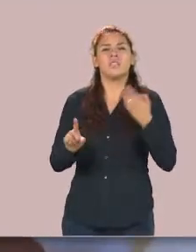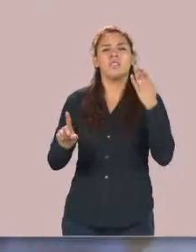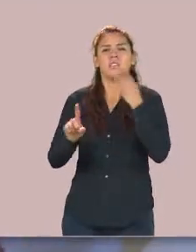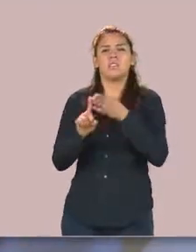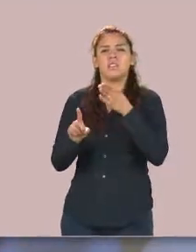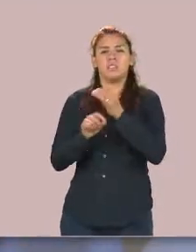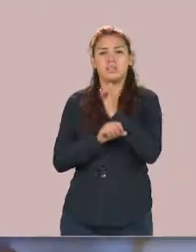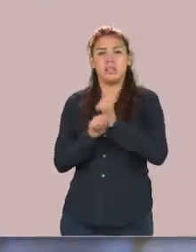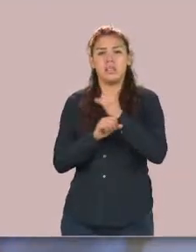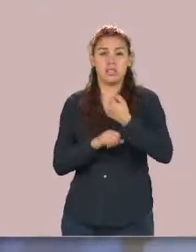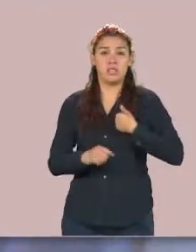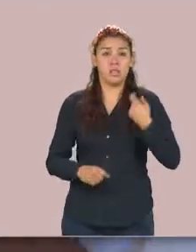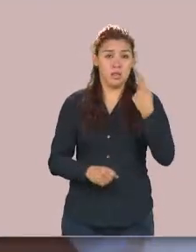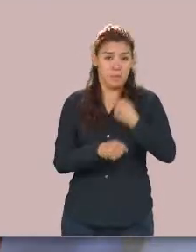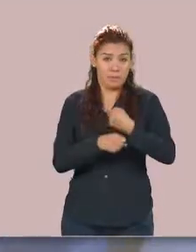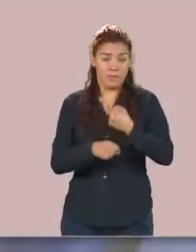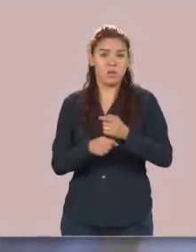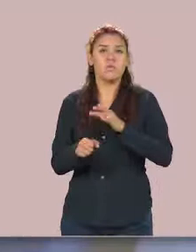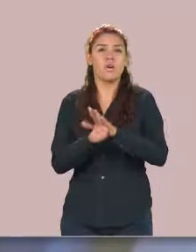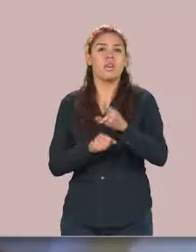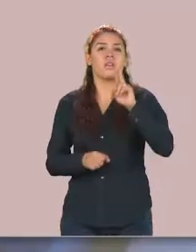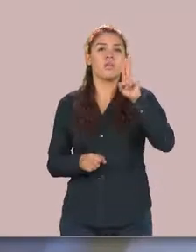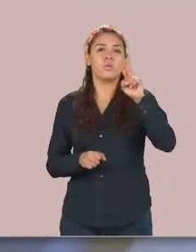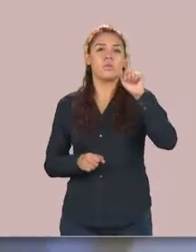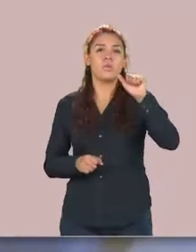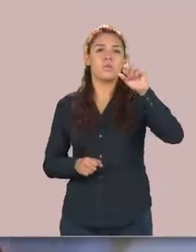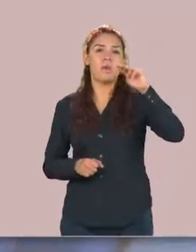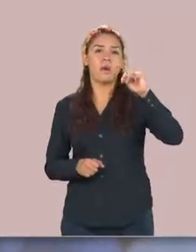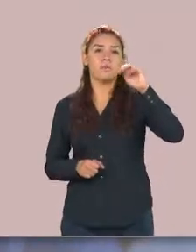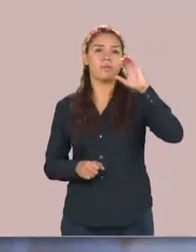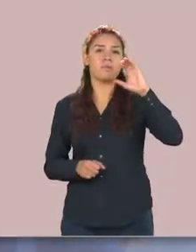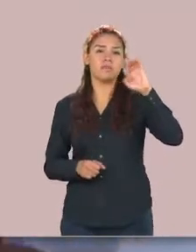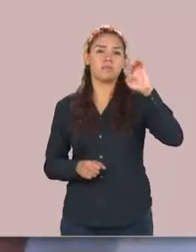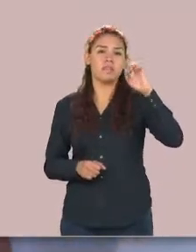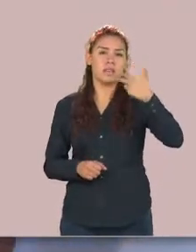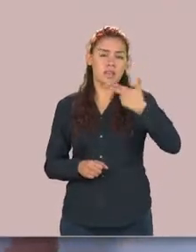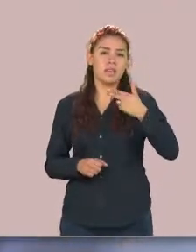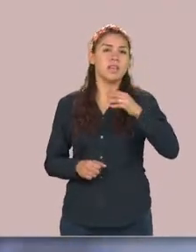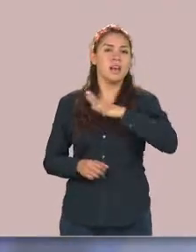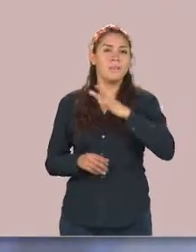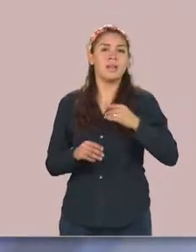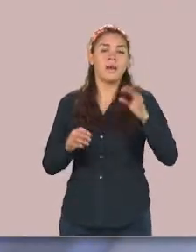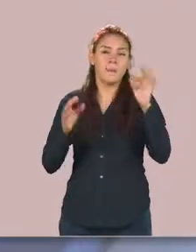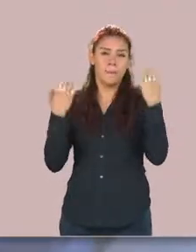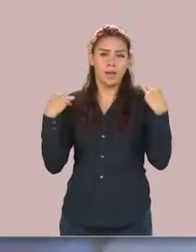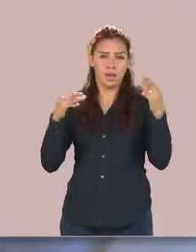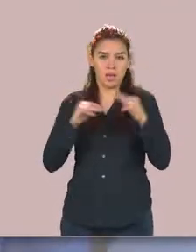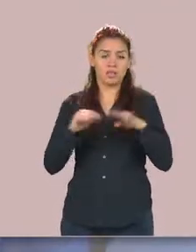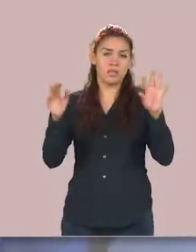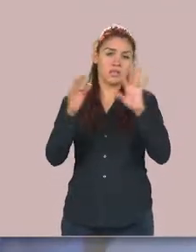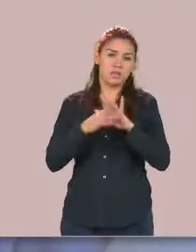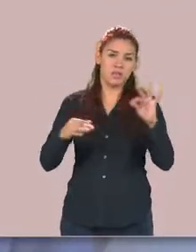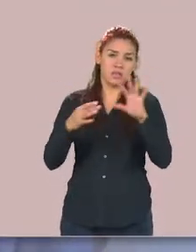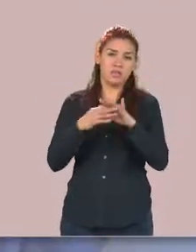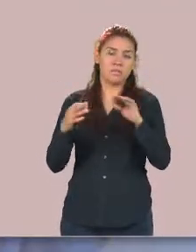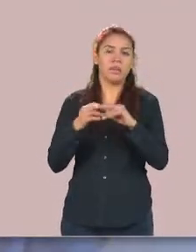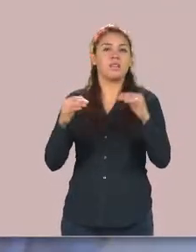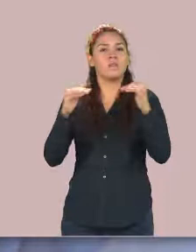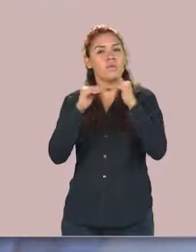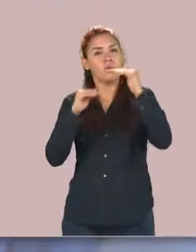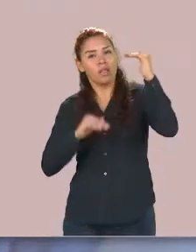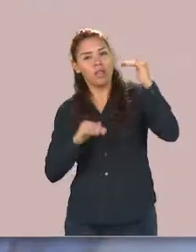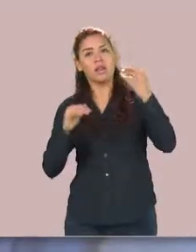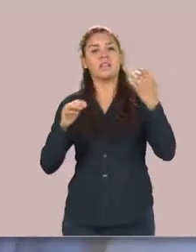Primero, UAMSE. UAMSE me invitó a ser maestro titular de Desigualdad Económica, Social y Educativa. Entonces, estoy